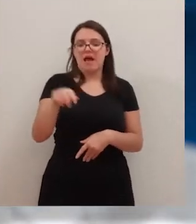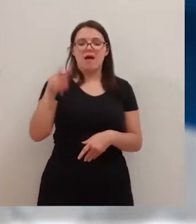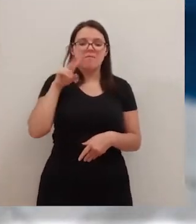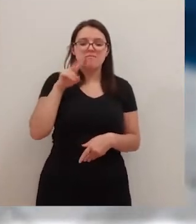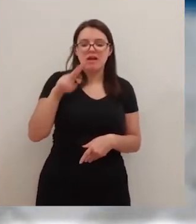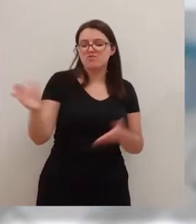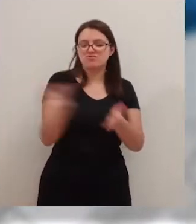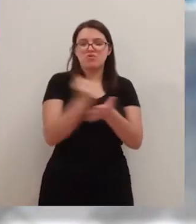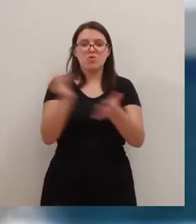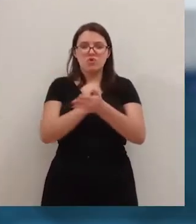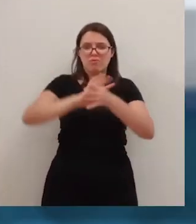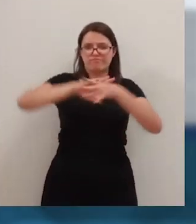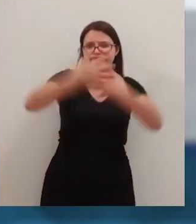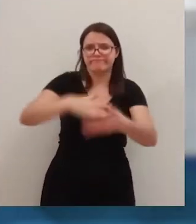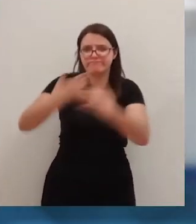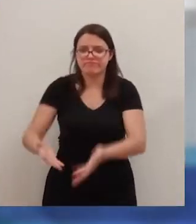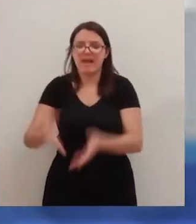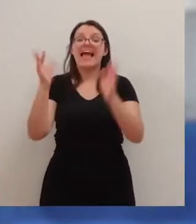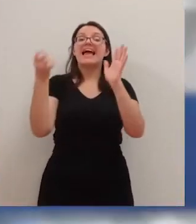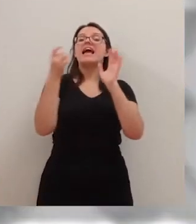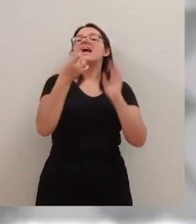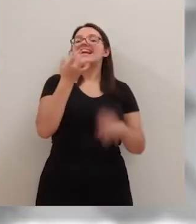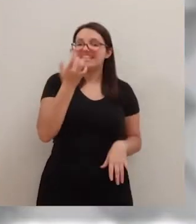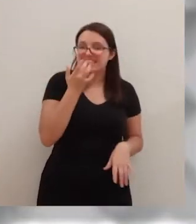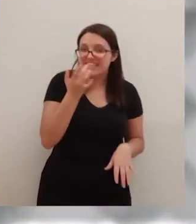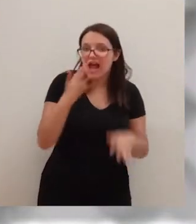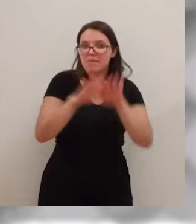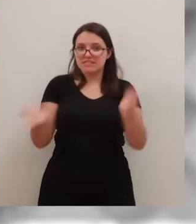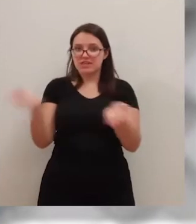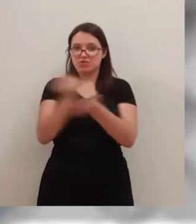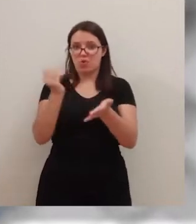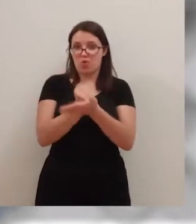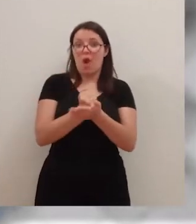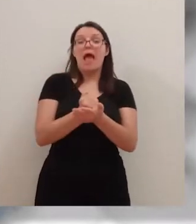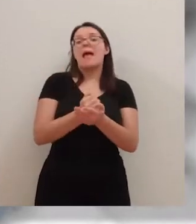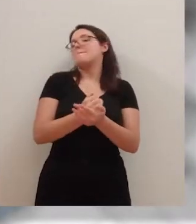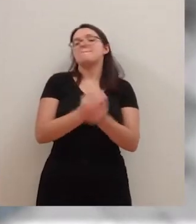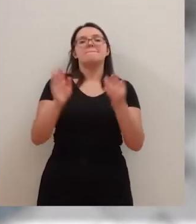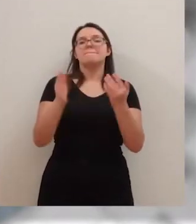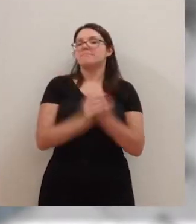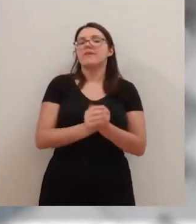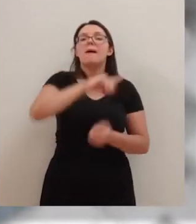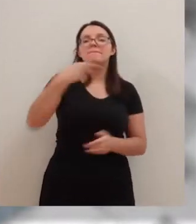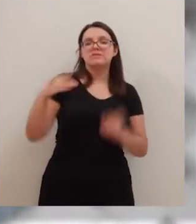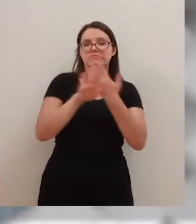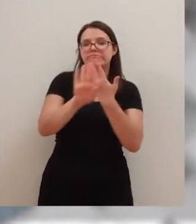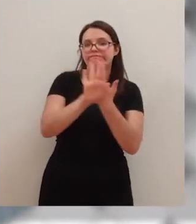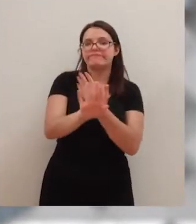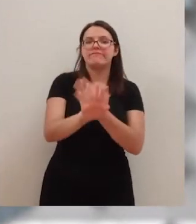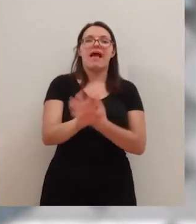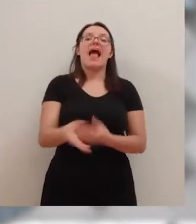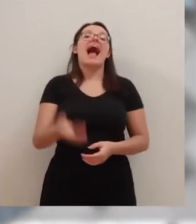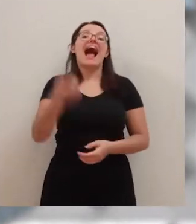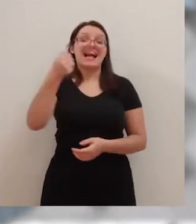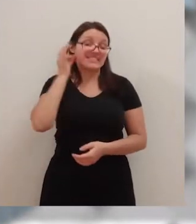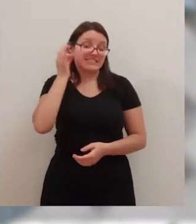acá en esta parte, todo esto lo derribó, cristales, la mesa, todo. Así ha quedado el piso colindante. Alejandra y su familia dan gracias